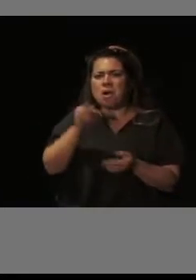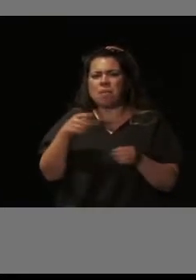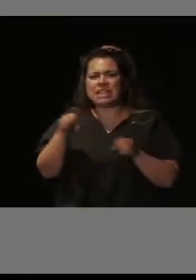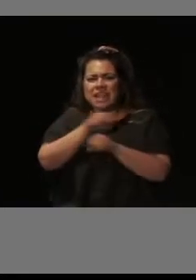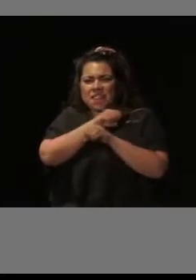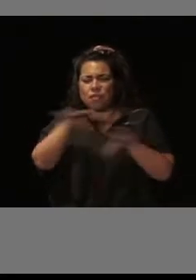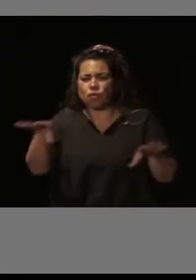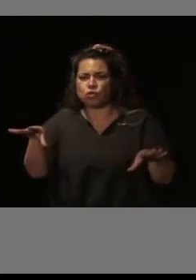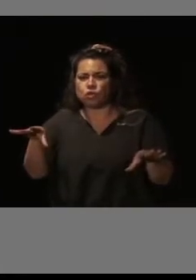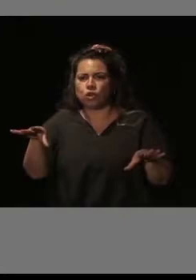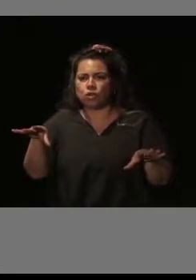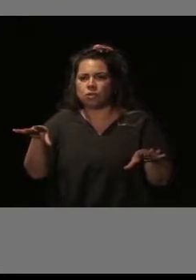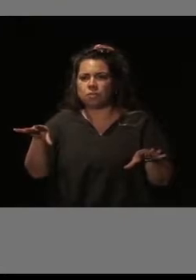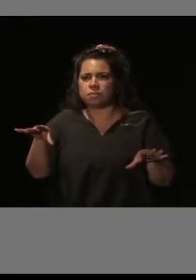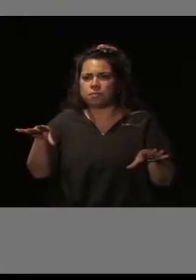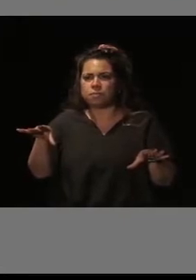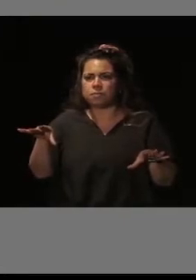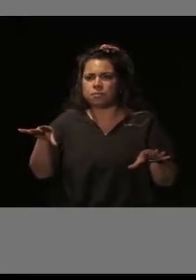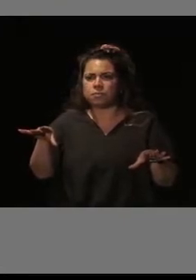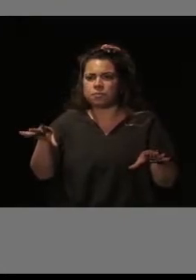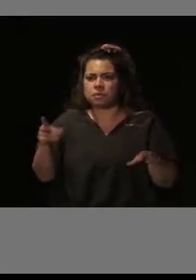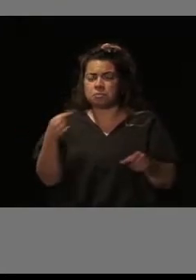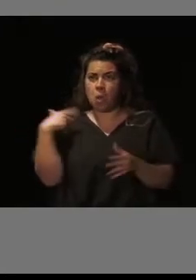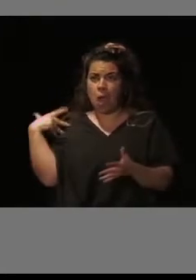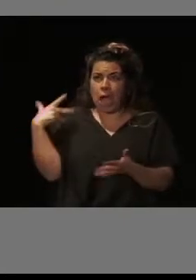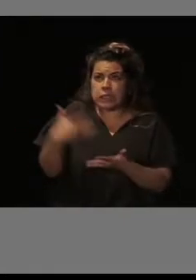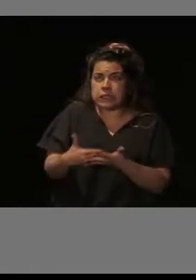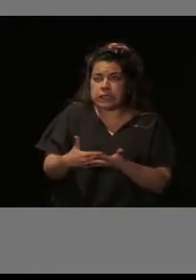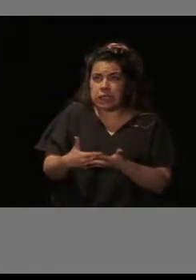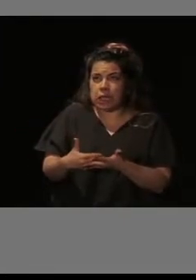que hemos hecho en estos años.